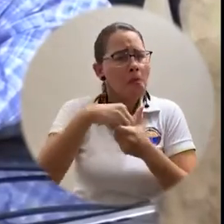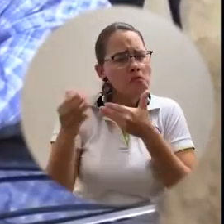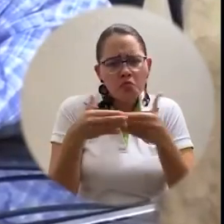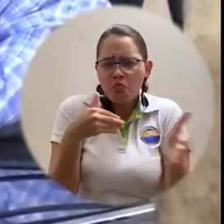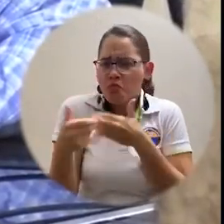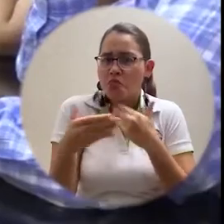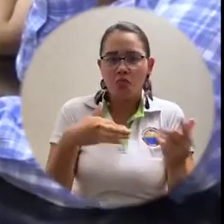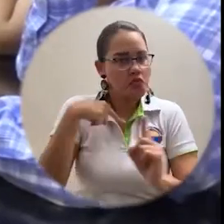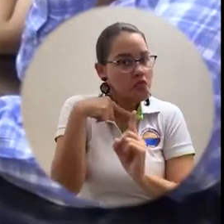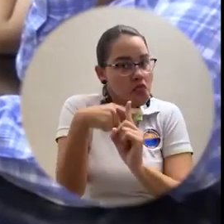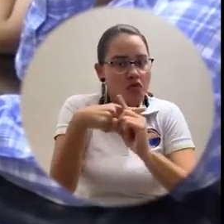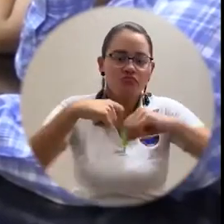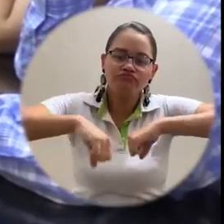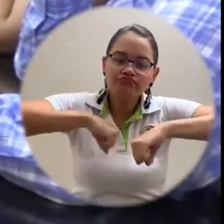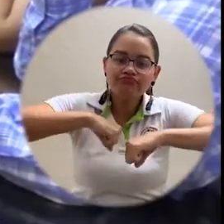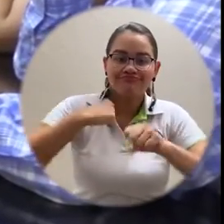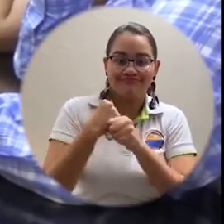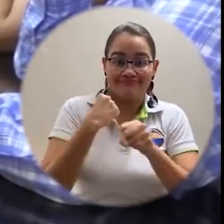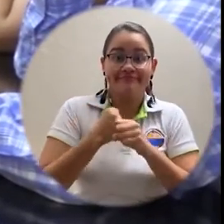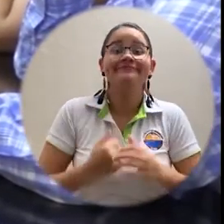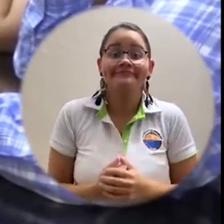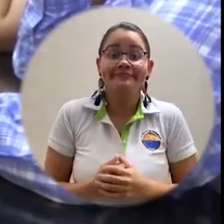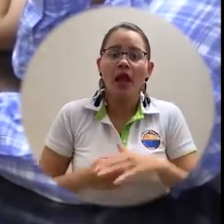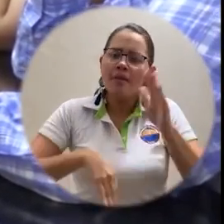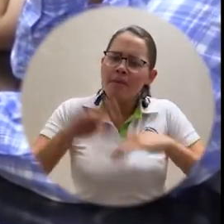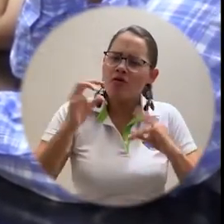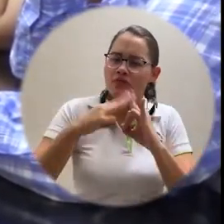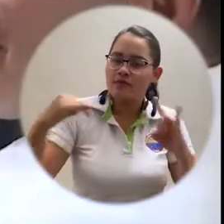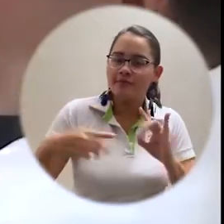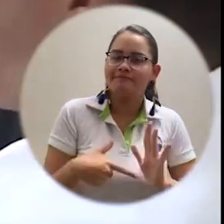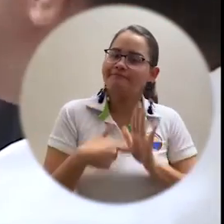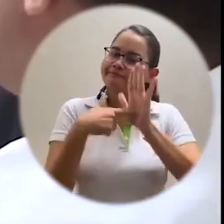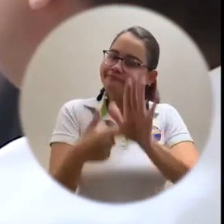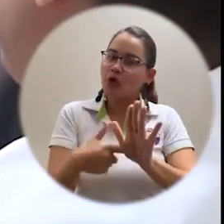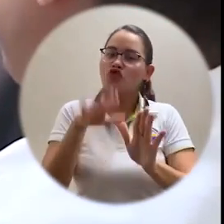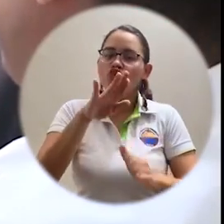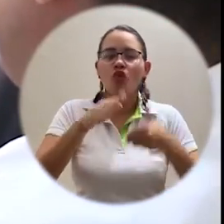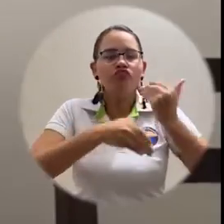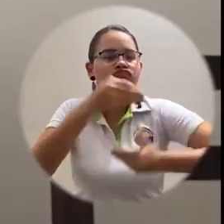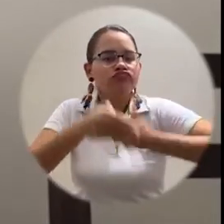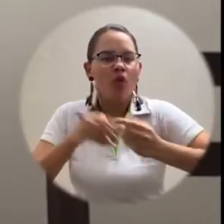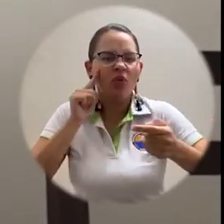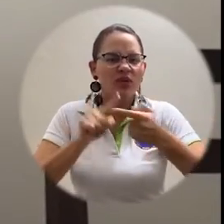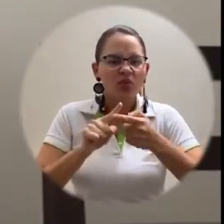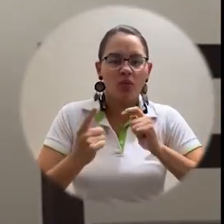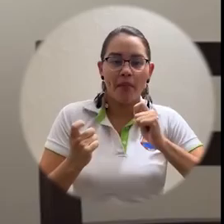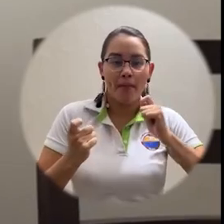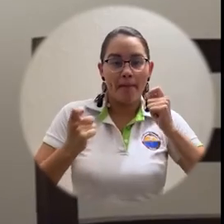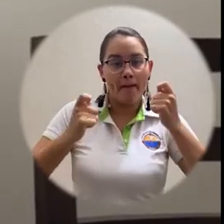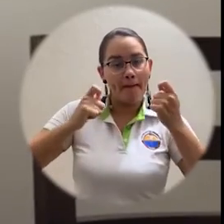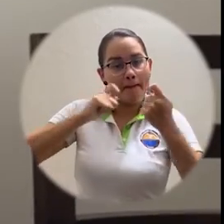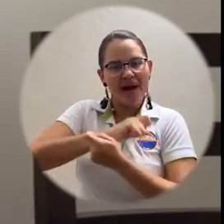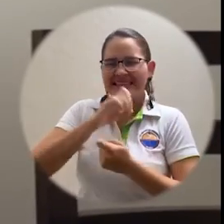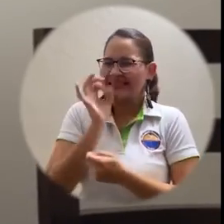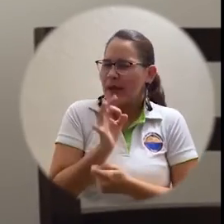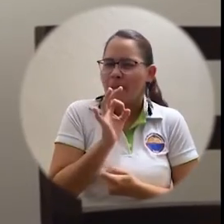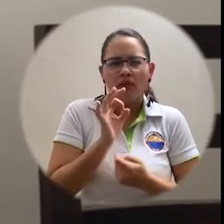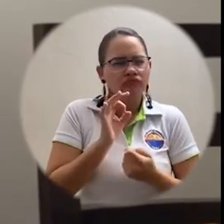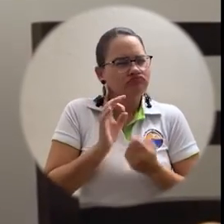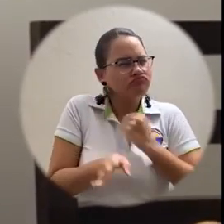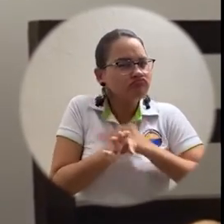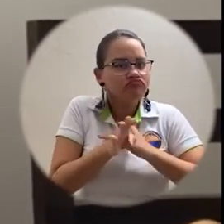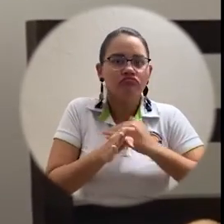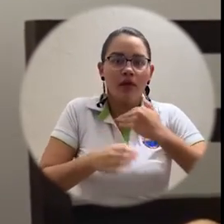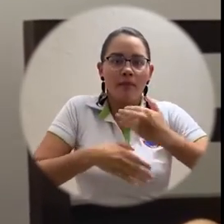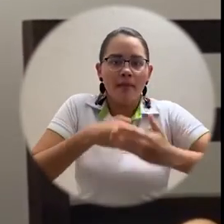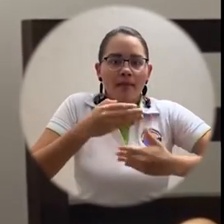casas, desde nuestros hogares. Indudablemente la universidad mostró un gran avance en su proceso de gestión